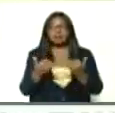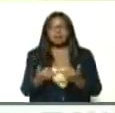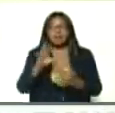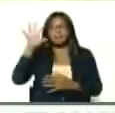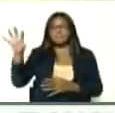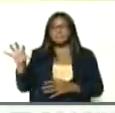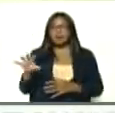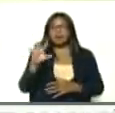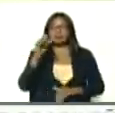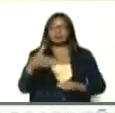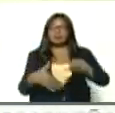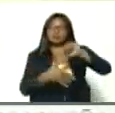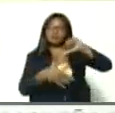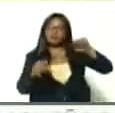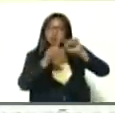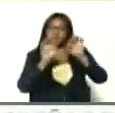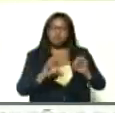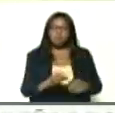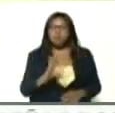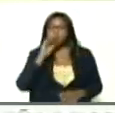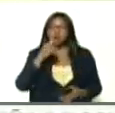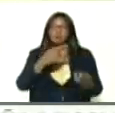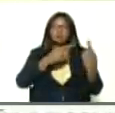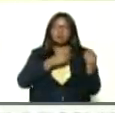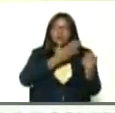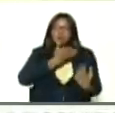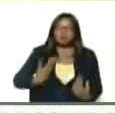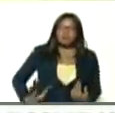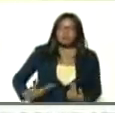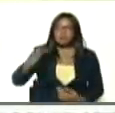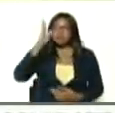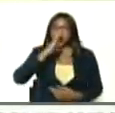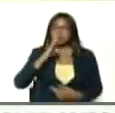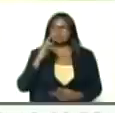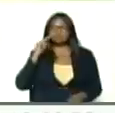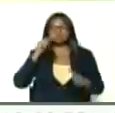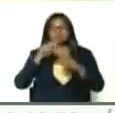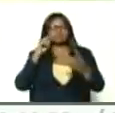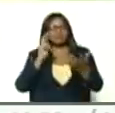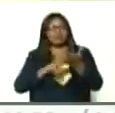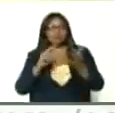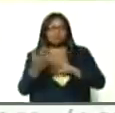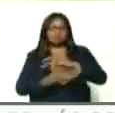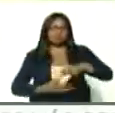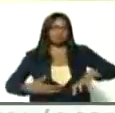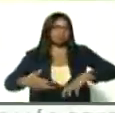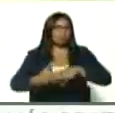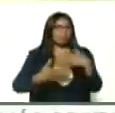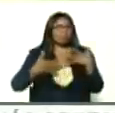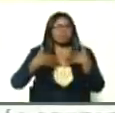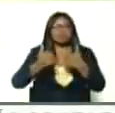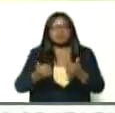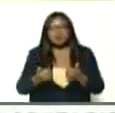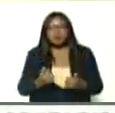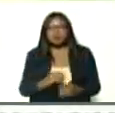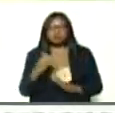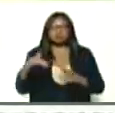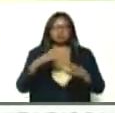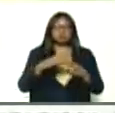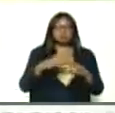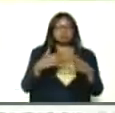países de Sudamérica, la irresponsabilidad, de Bolsonaro, ha llevado, a una verdadera, crisis epidemiológica, y una amenaza,